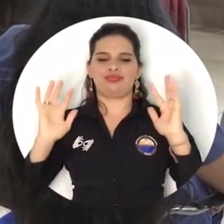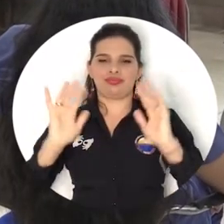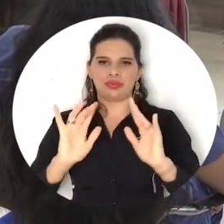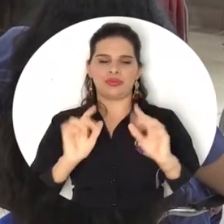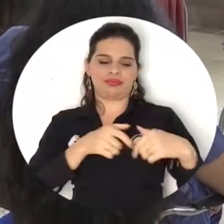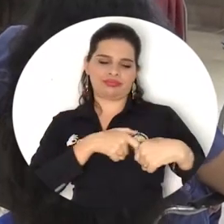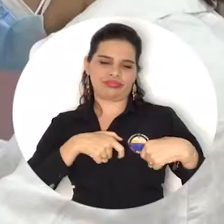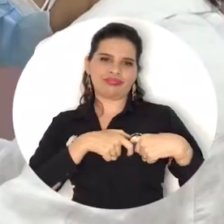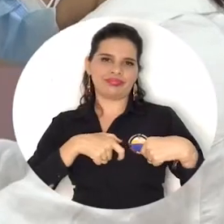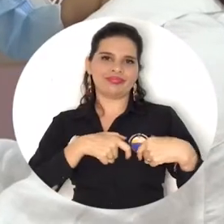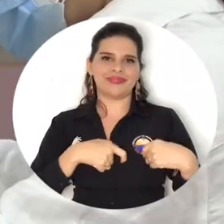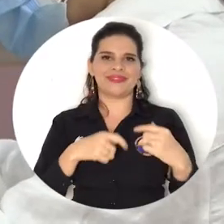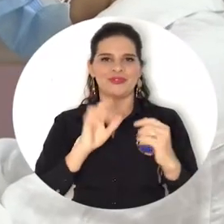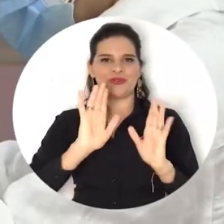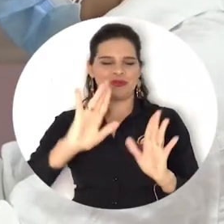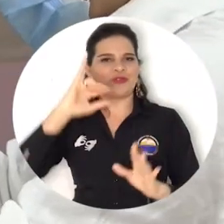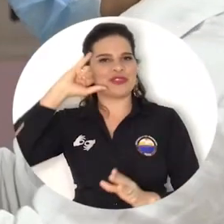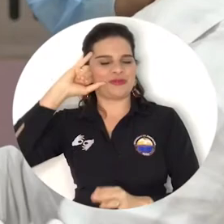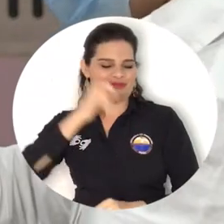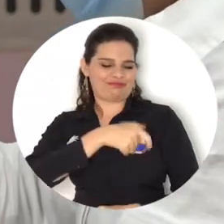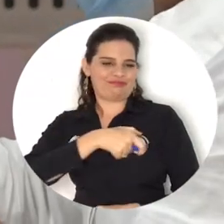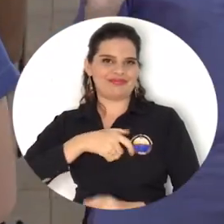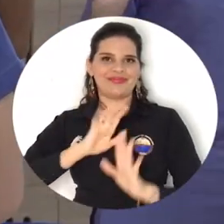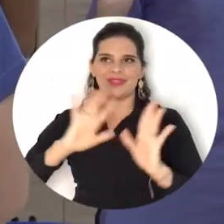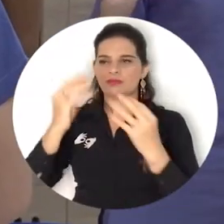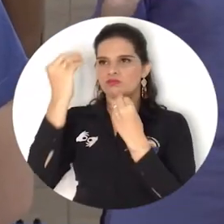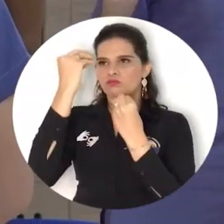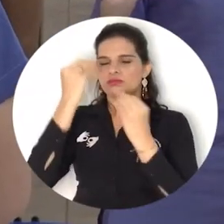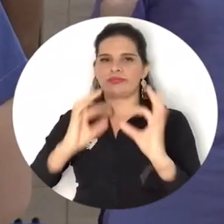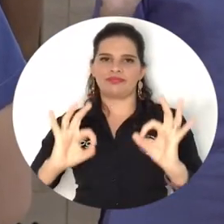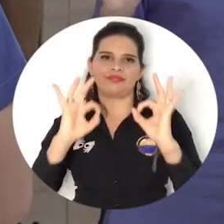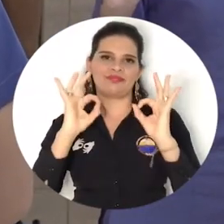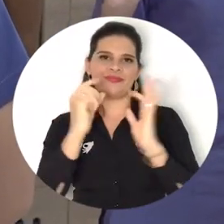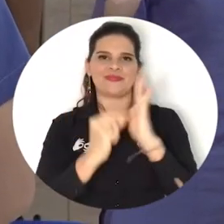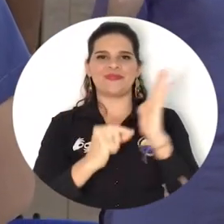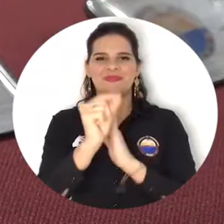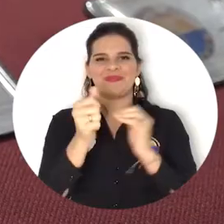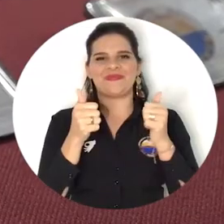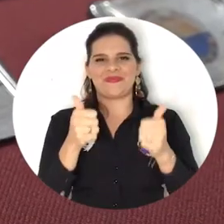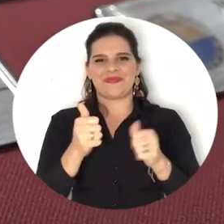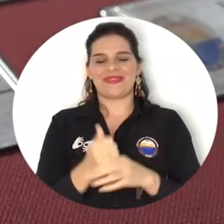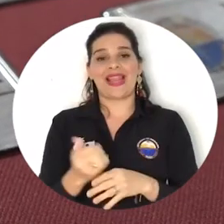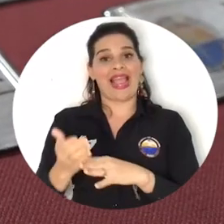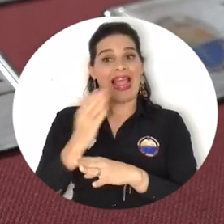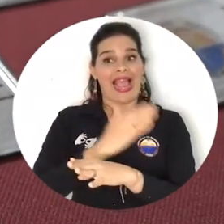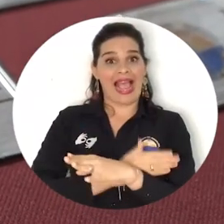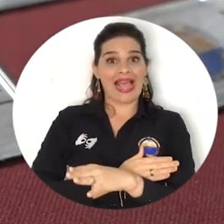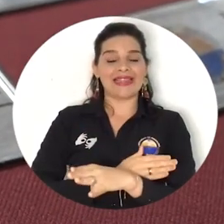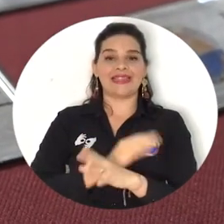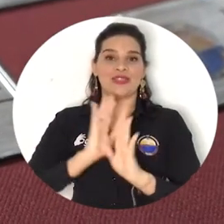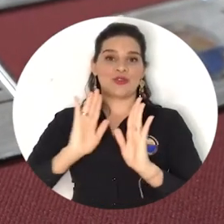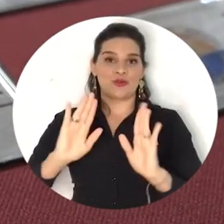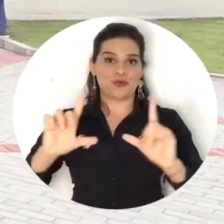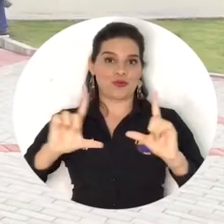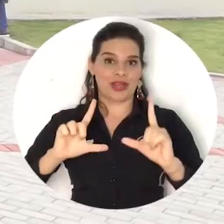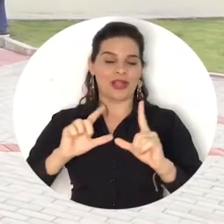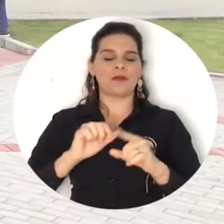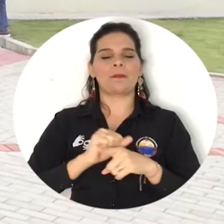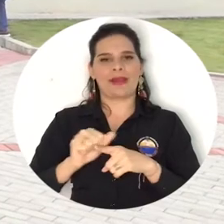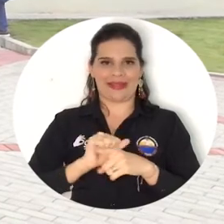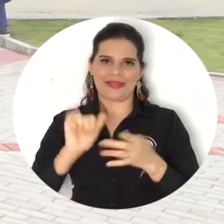programa de psicología reciben sus distintivos luego de ser formados en alta calidad y antes de salir al mundo a dar lo mejor de sus